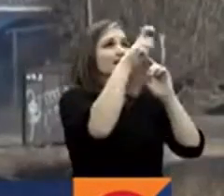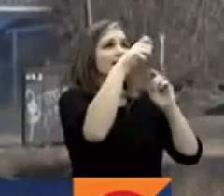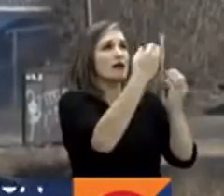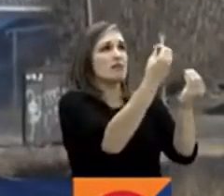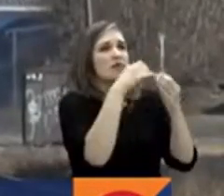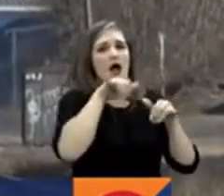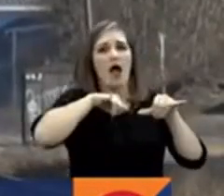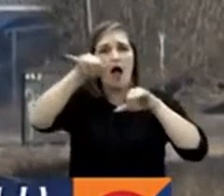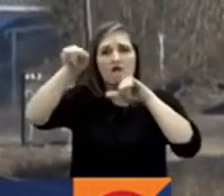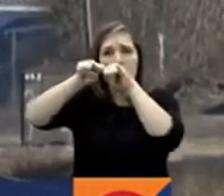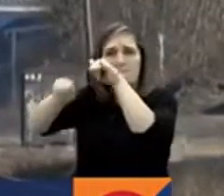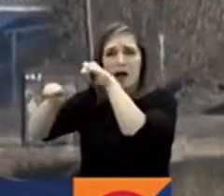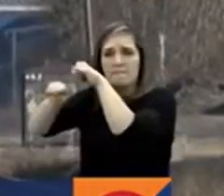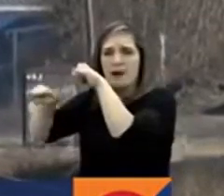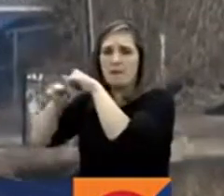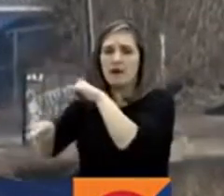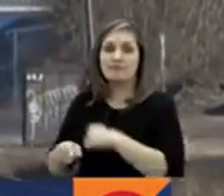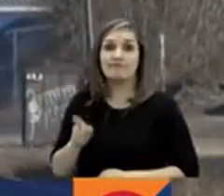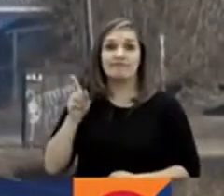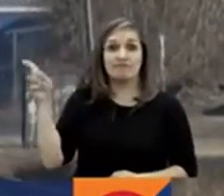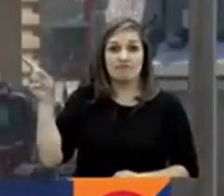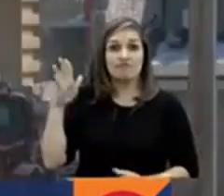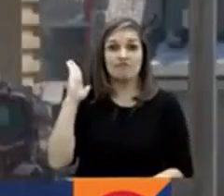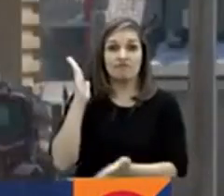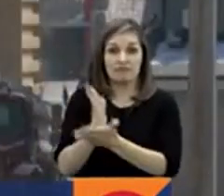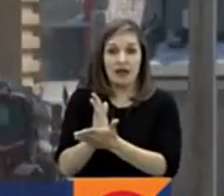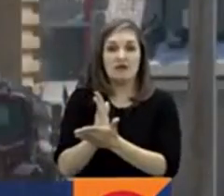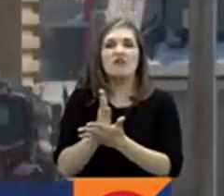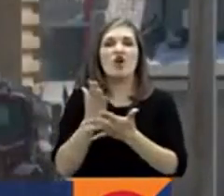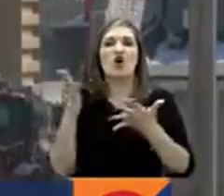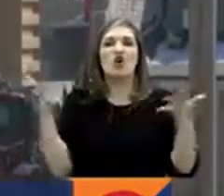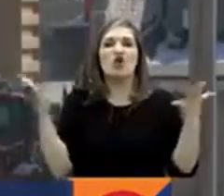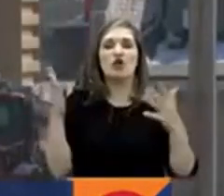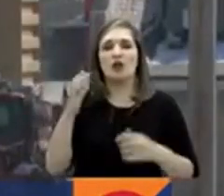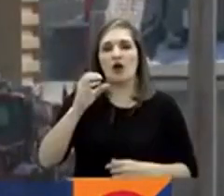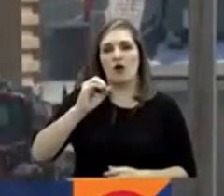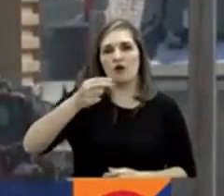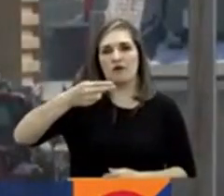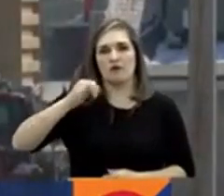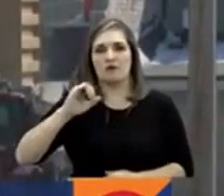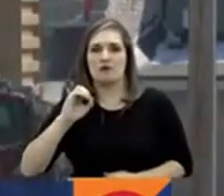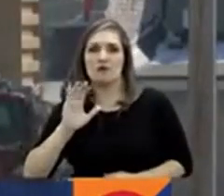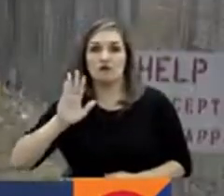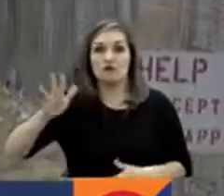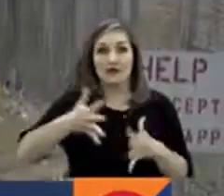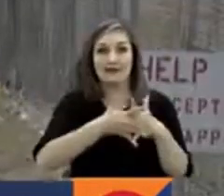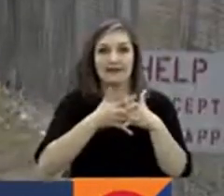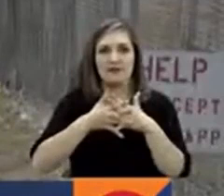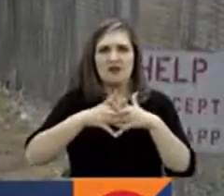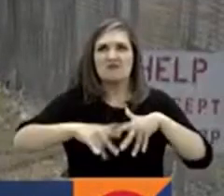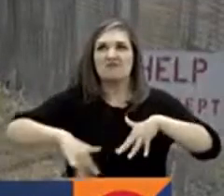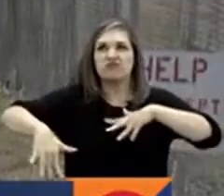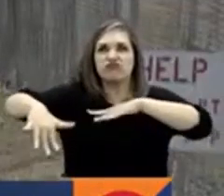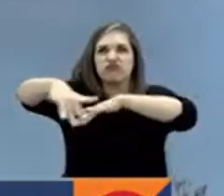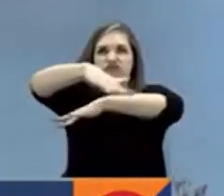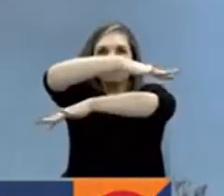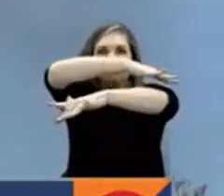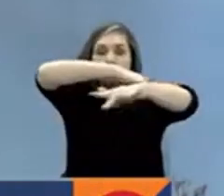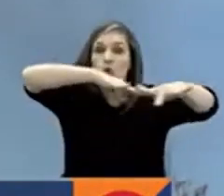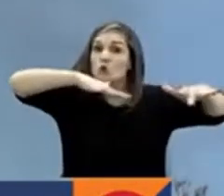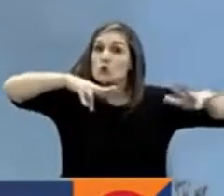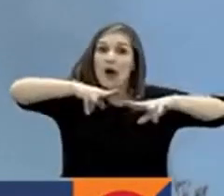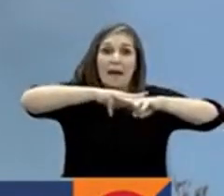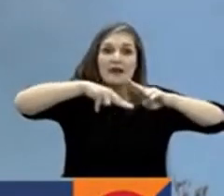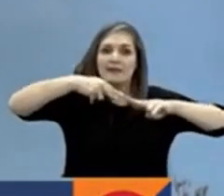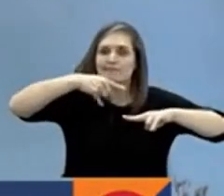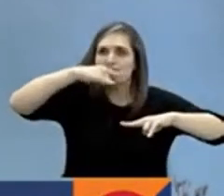Esta nube de humo es la muestra de la catástrofe ambiental en Ohio. Las autoridades monitorean la calidad del aire en el estado y al menos